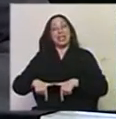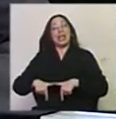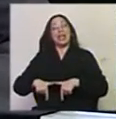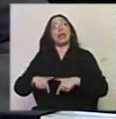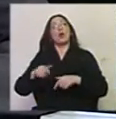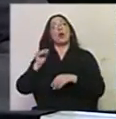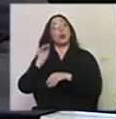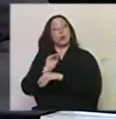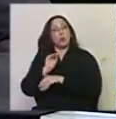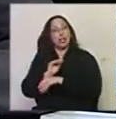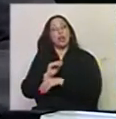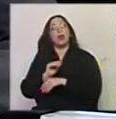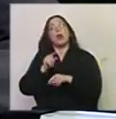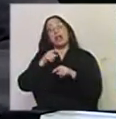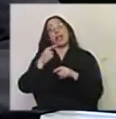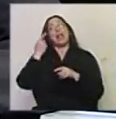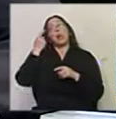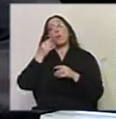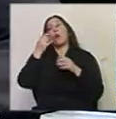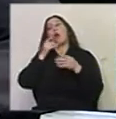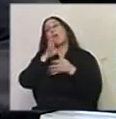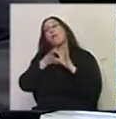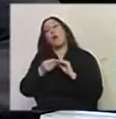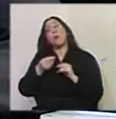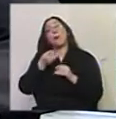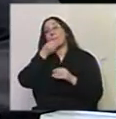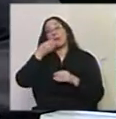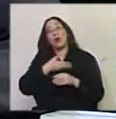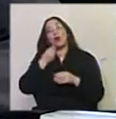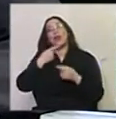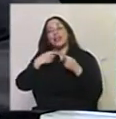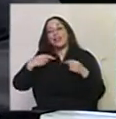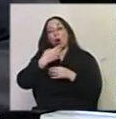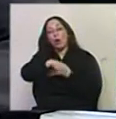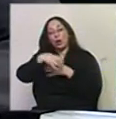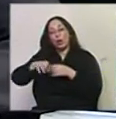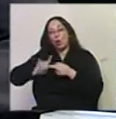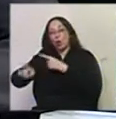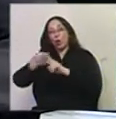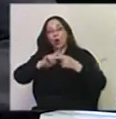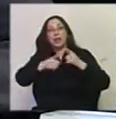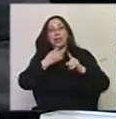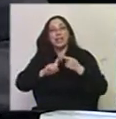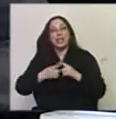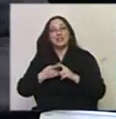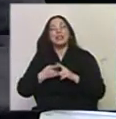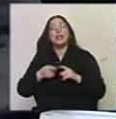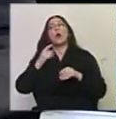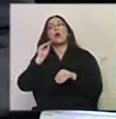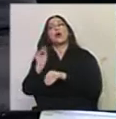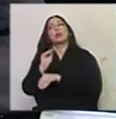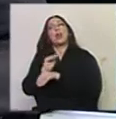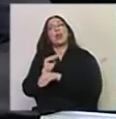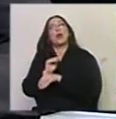Cultura podría ser el mecanismo ideal que establezca, además, determinados organismos de coordinación basado en la experiencia también de los consejos de cultura,